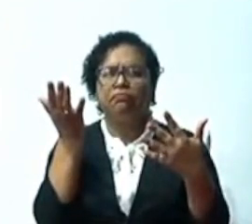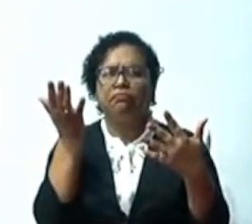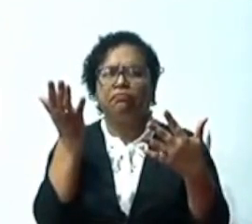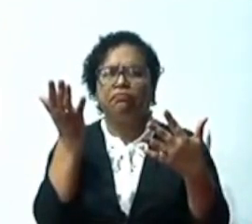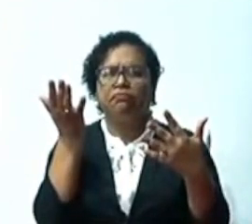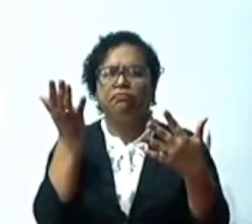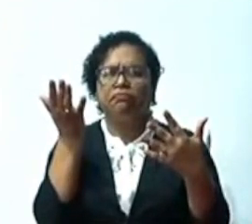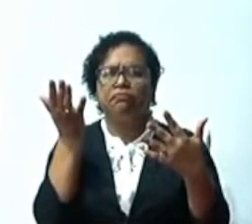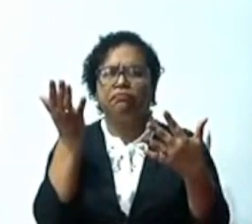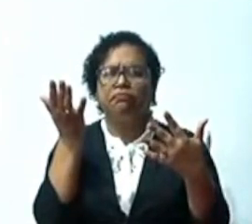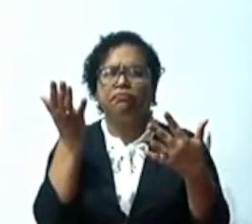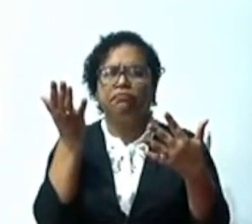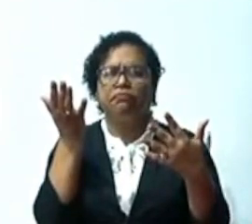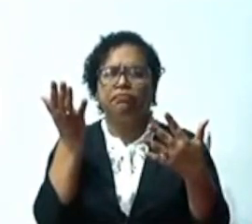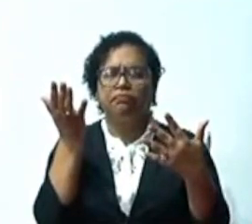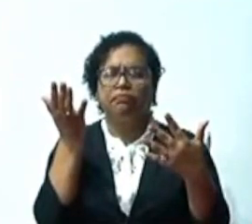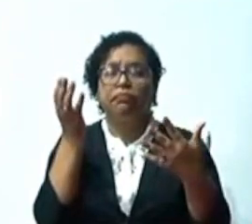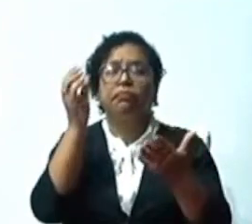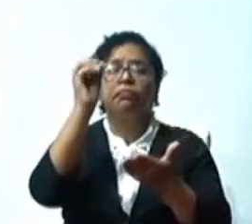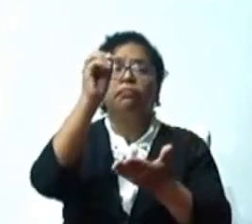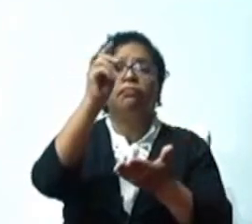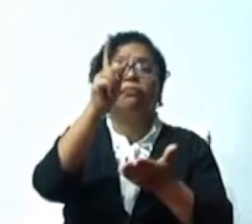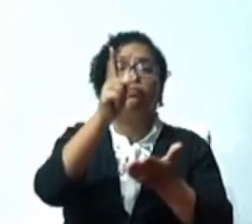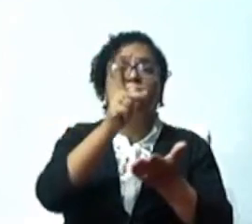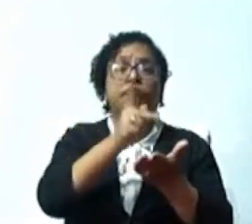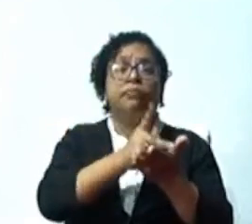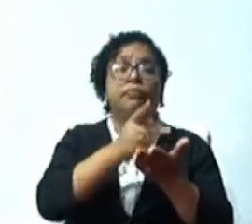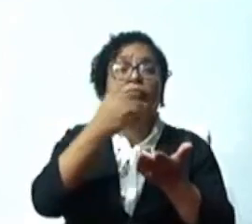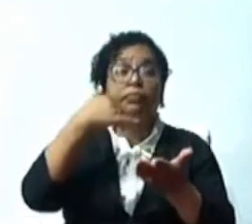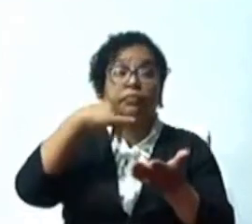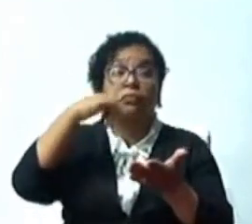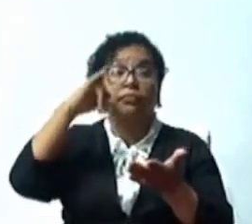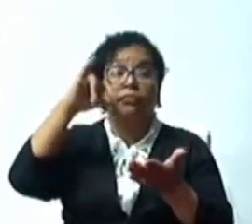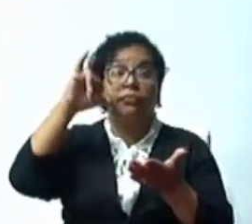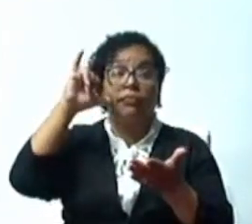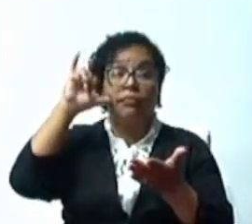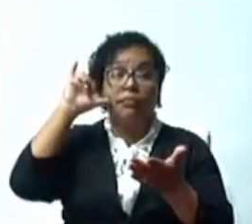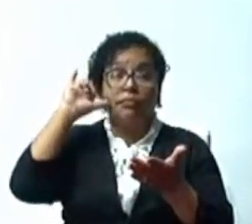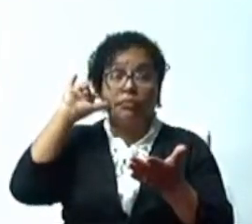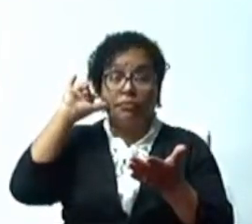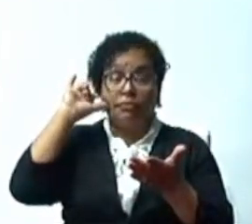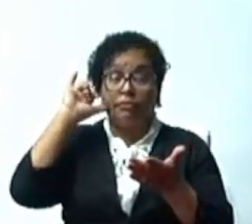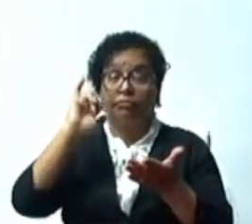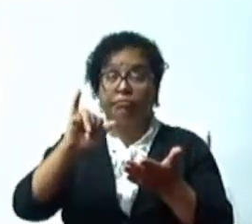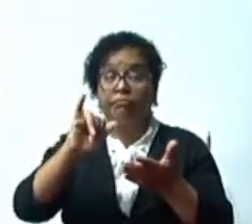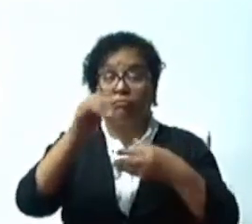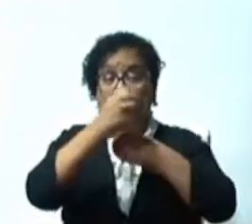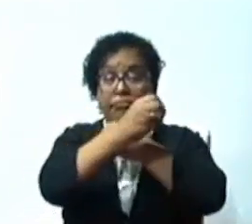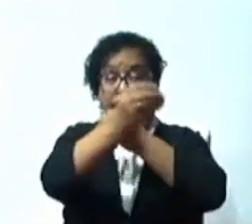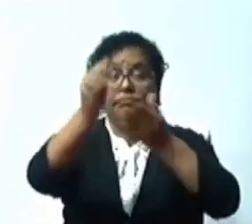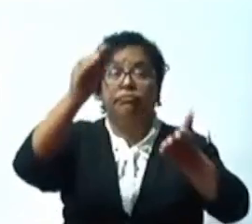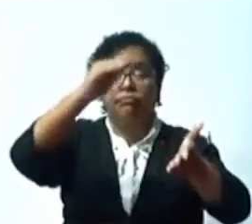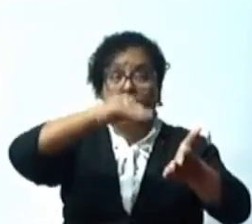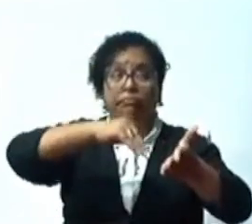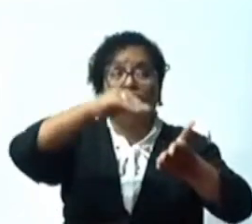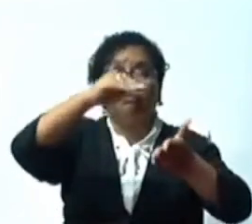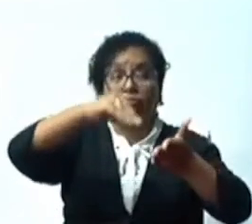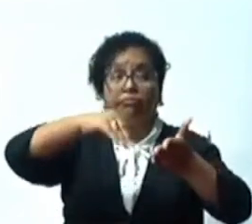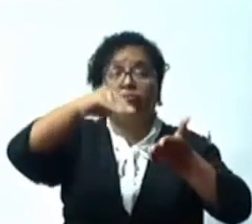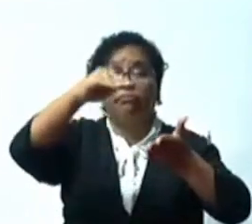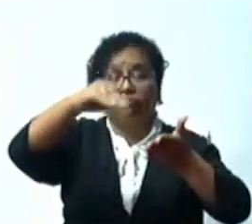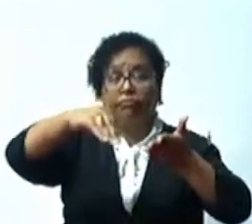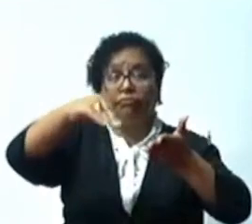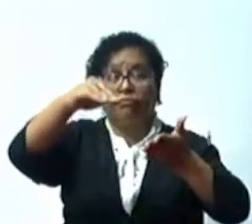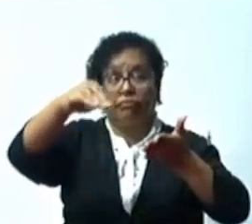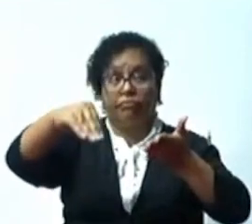en el día de ayer del informe sin los votos